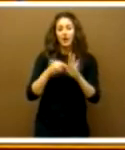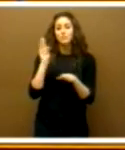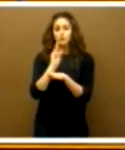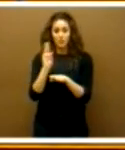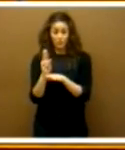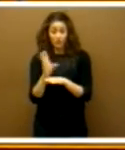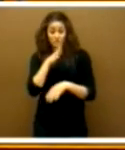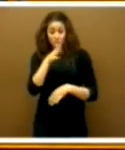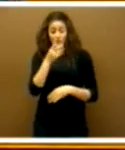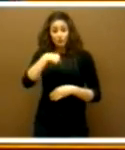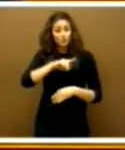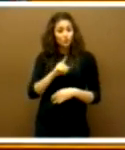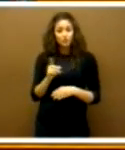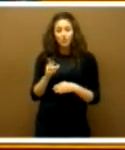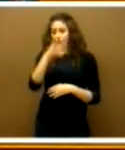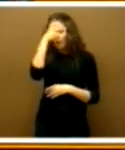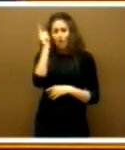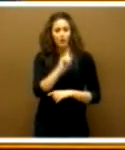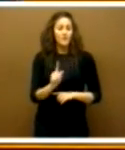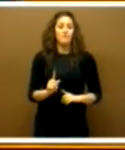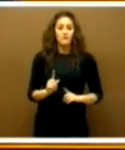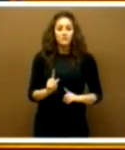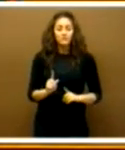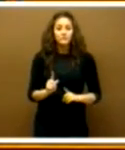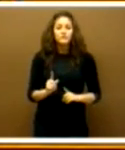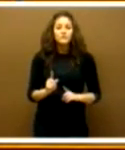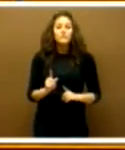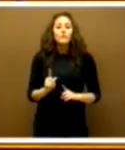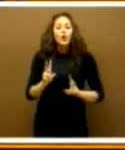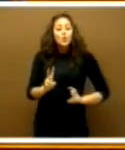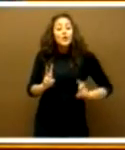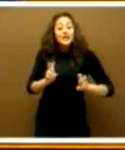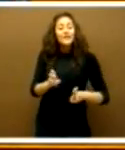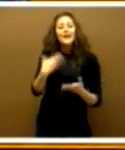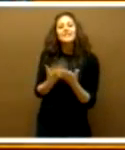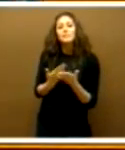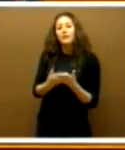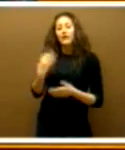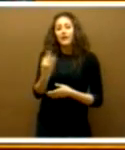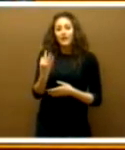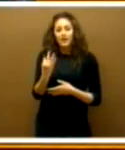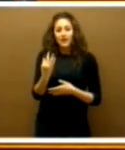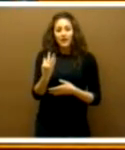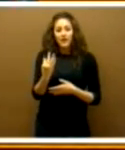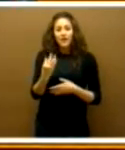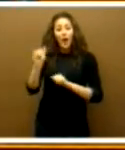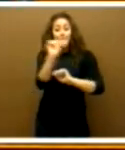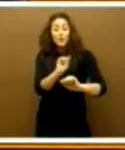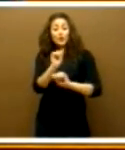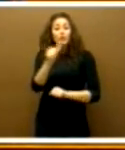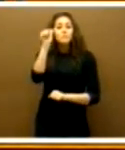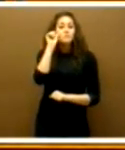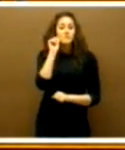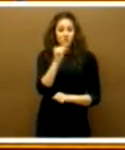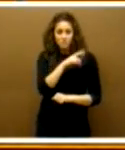Porque no podemos olvidarnos, señora consejera, que era una iniciativa en que lo que se pedía era la protección a la maternidad,